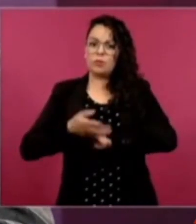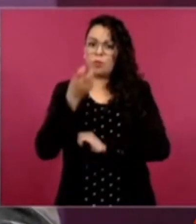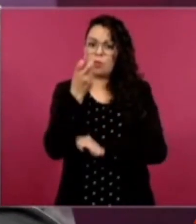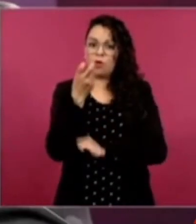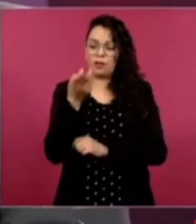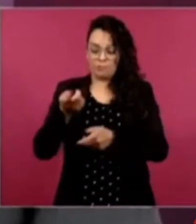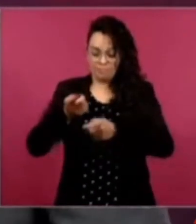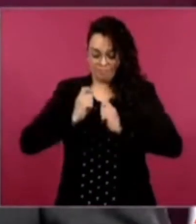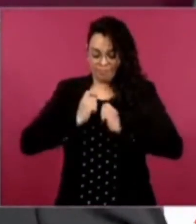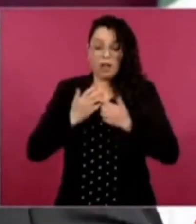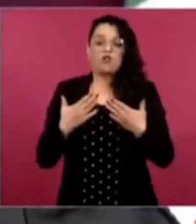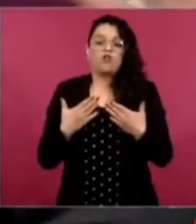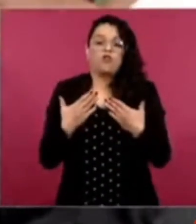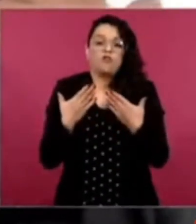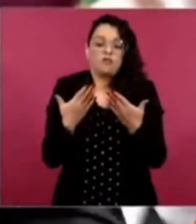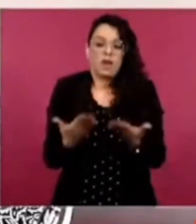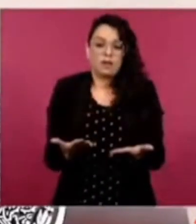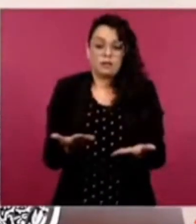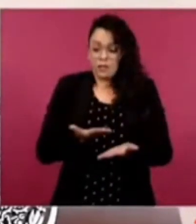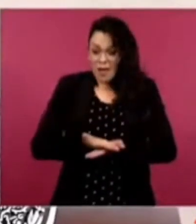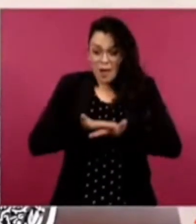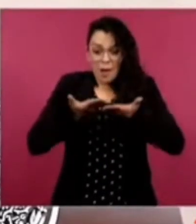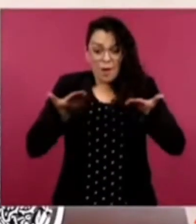Entonces, es lo mismo ahora.